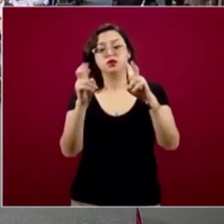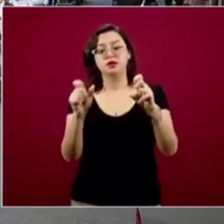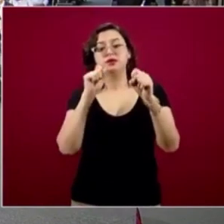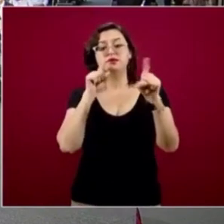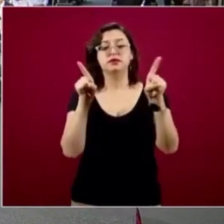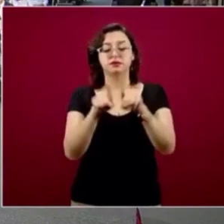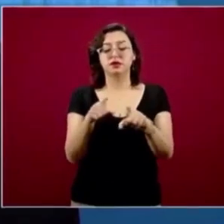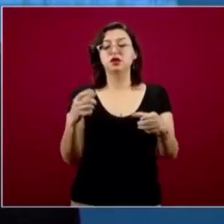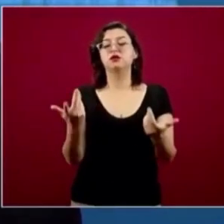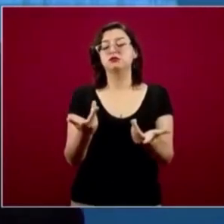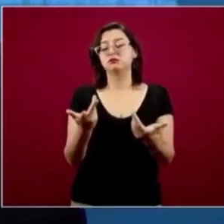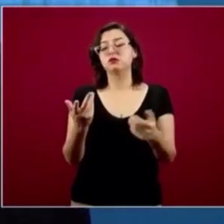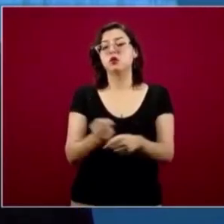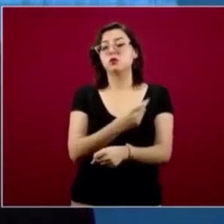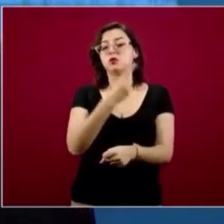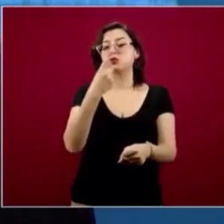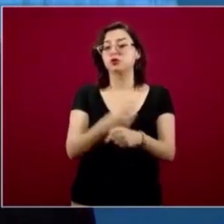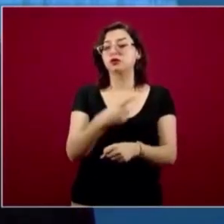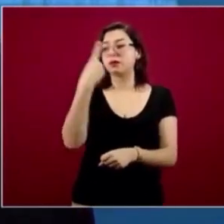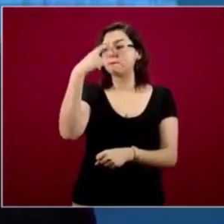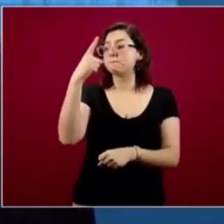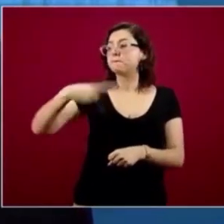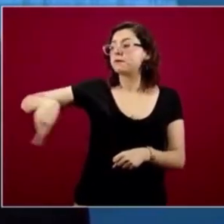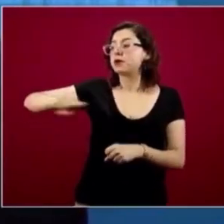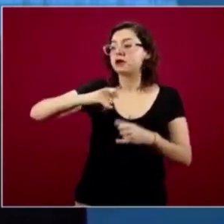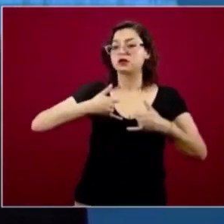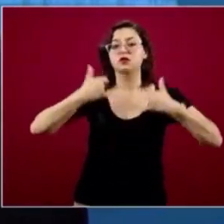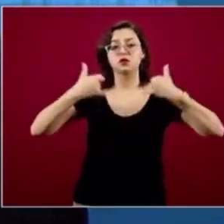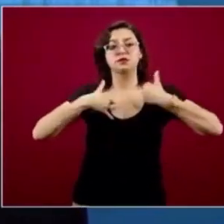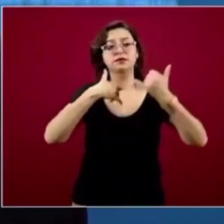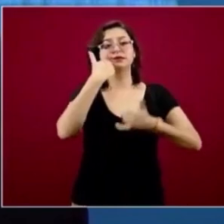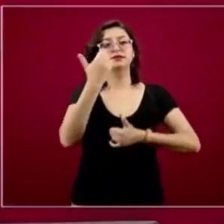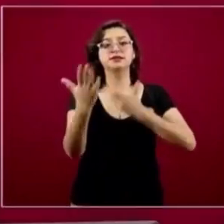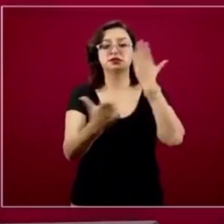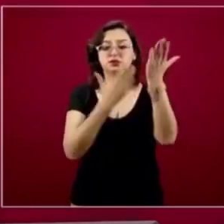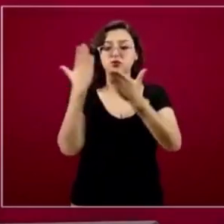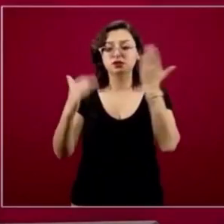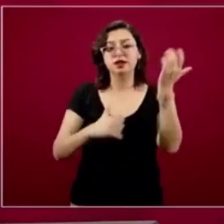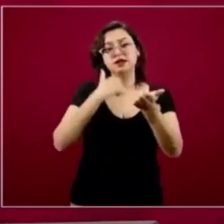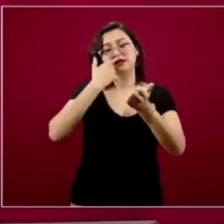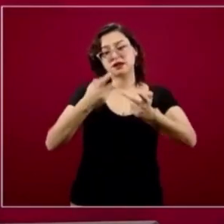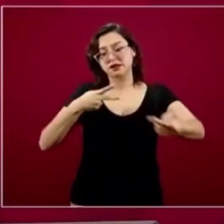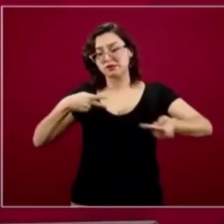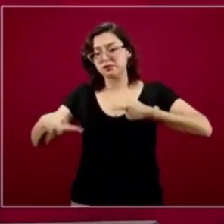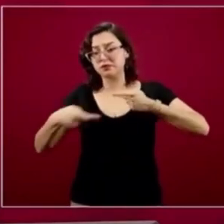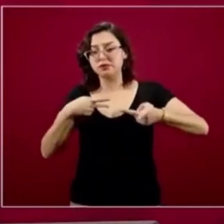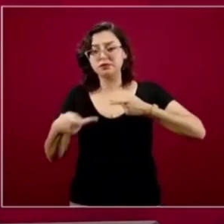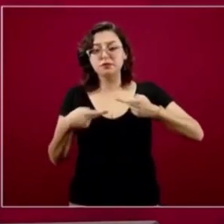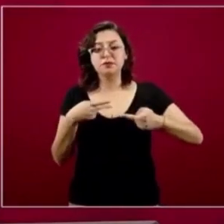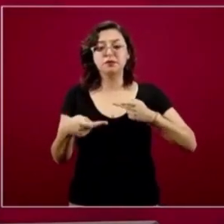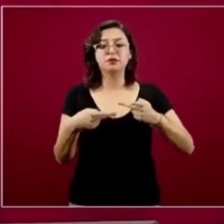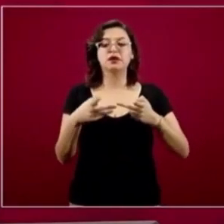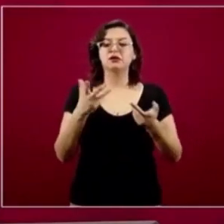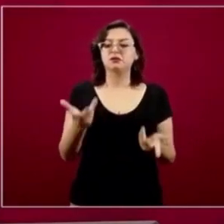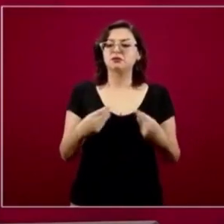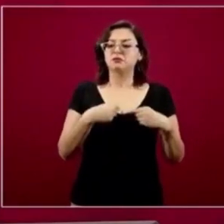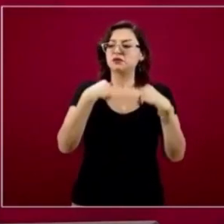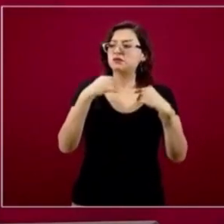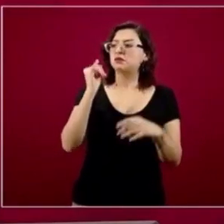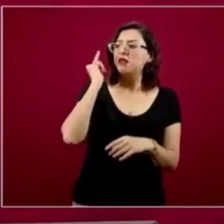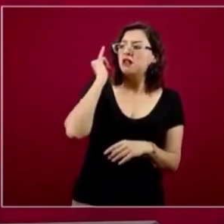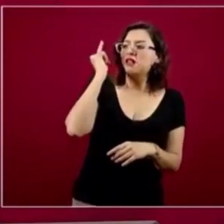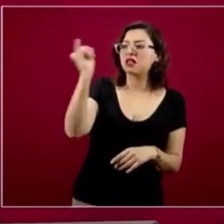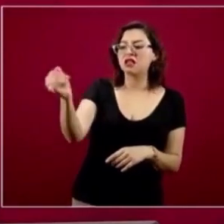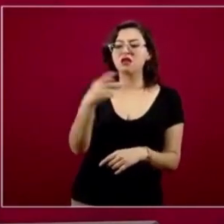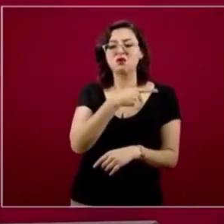jóvenes que quieren prepararse, que quieren hacer una carrera, que viven y trabajan en lugares marginados que